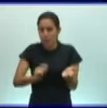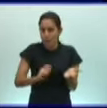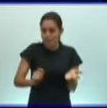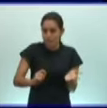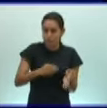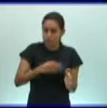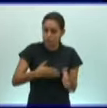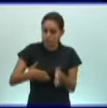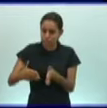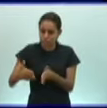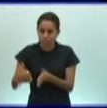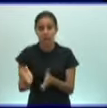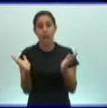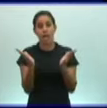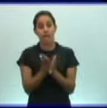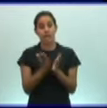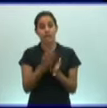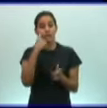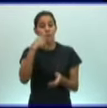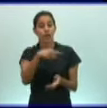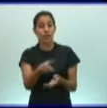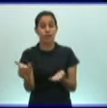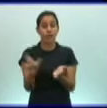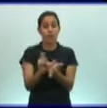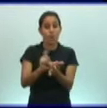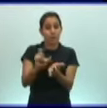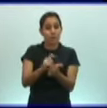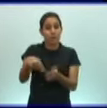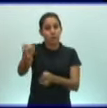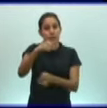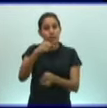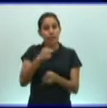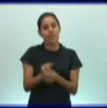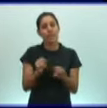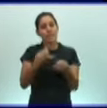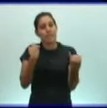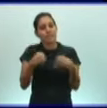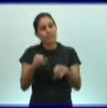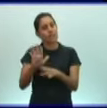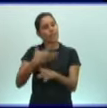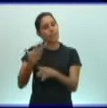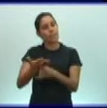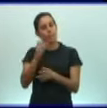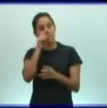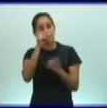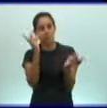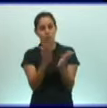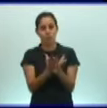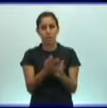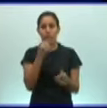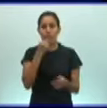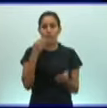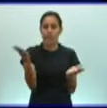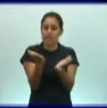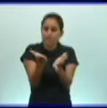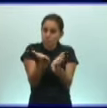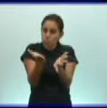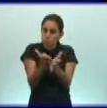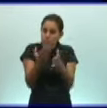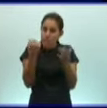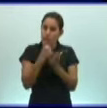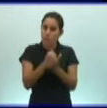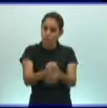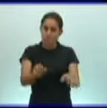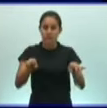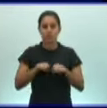temática, les estoy dando la biografía para que ustedes, de manera independiente, puedan estudiar en sus casas con la ayuda de